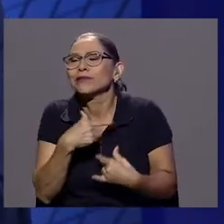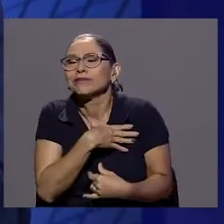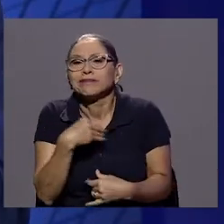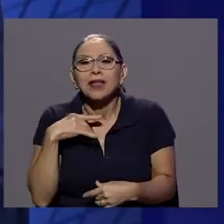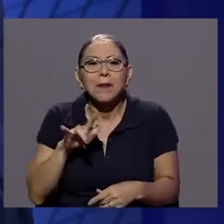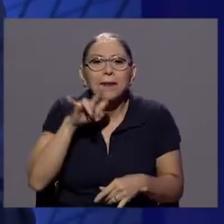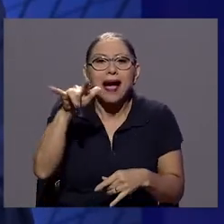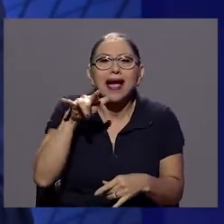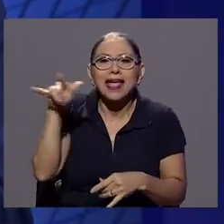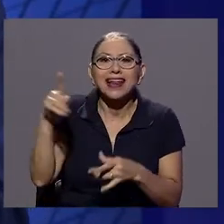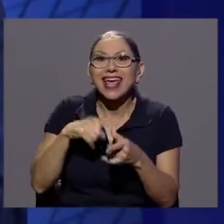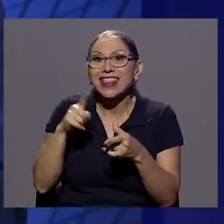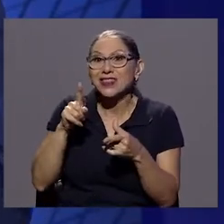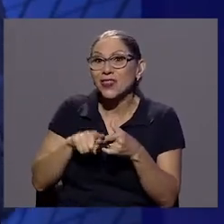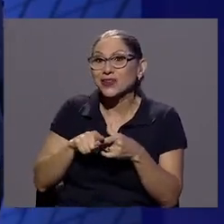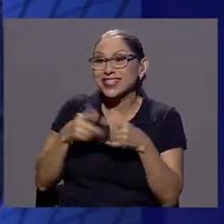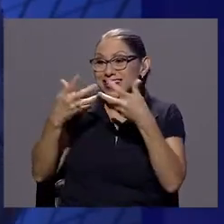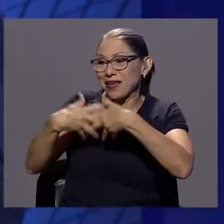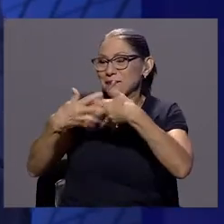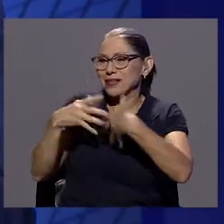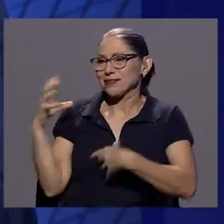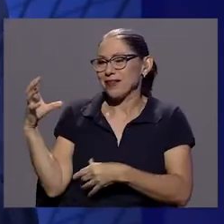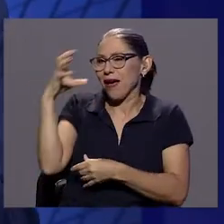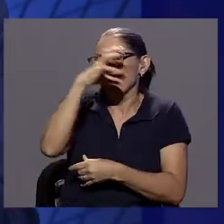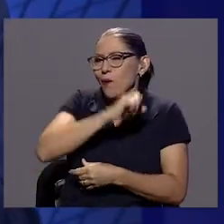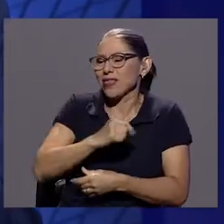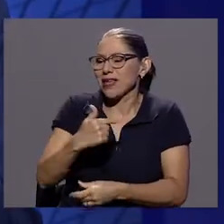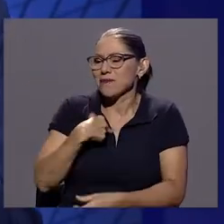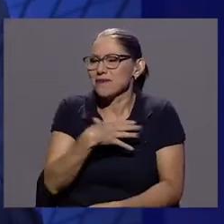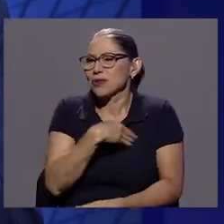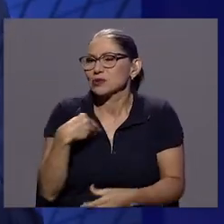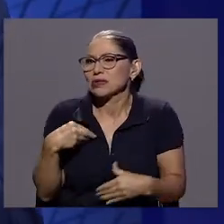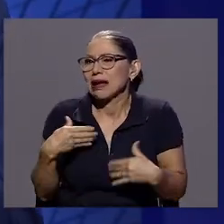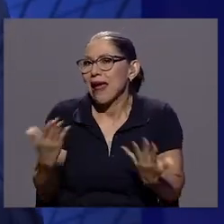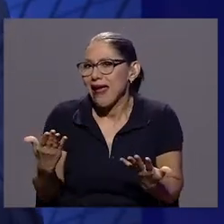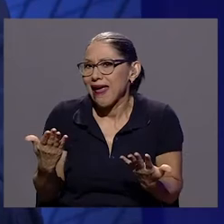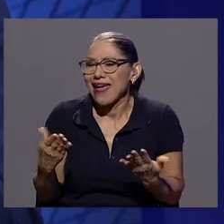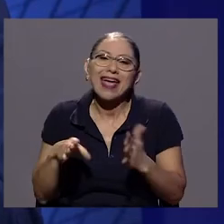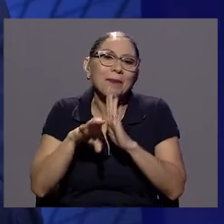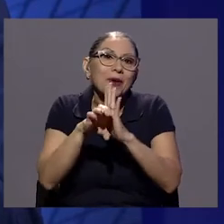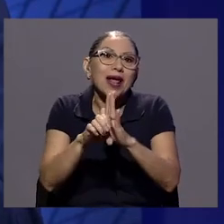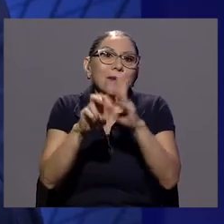sociales, con lo que yo divulgo, lo que sea, van conociendo mucho de mi comportamiento.